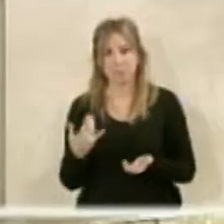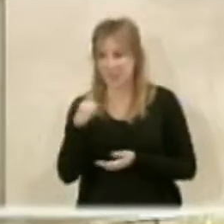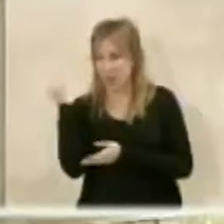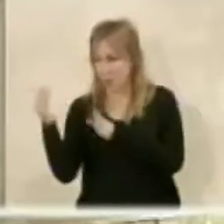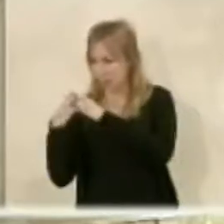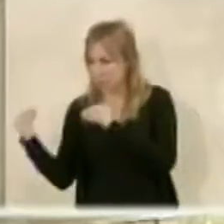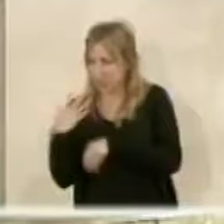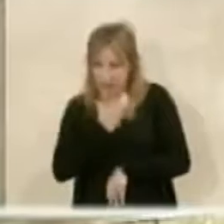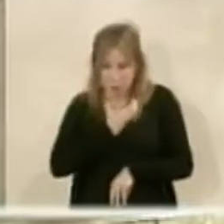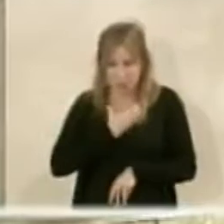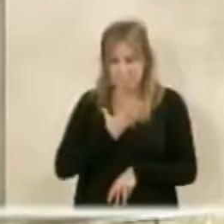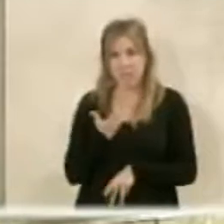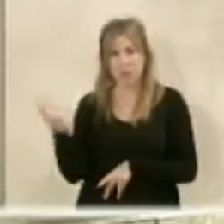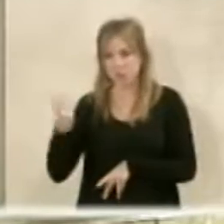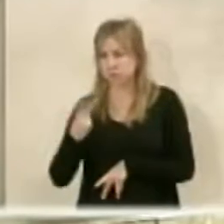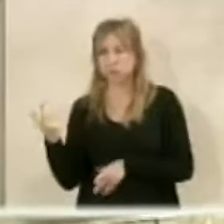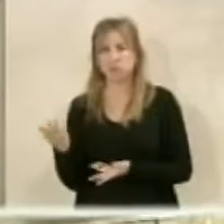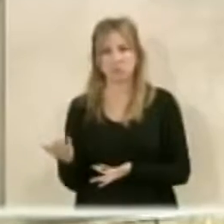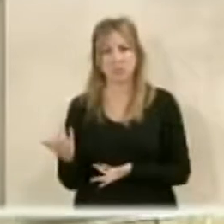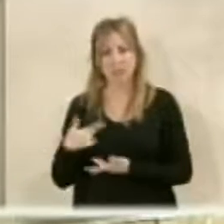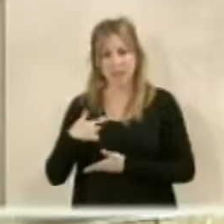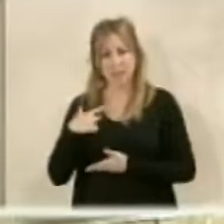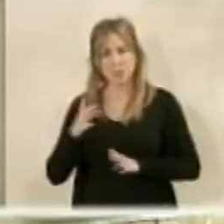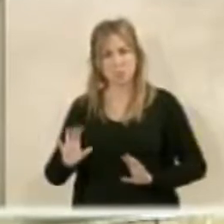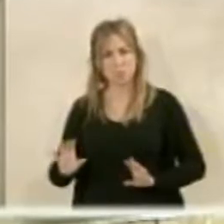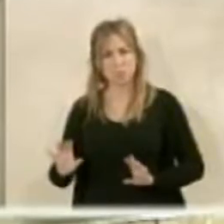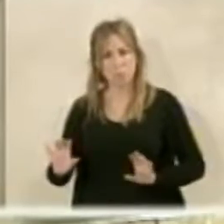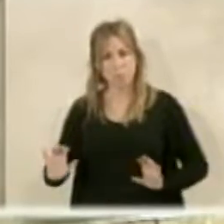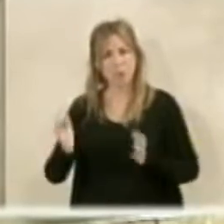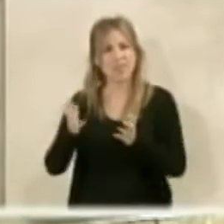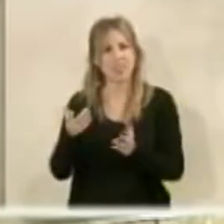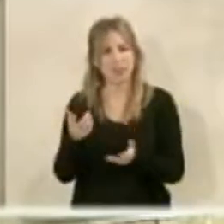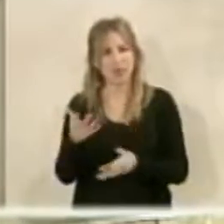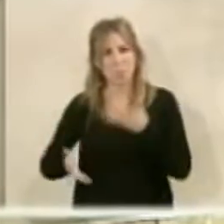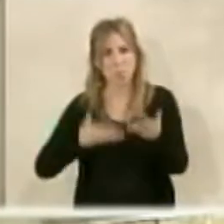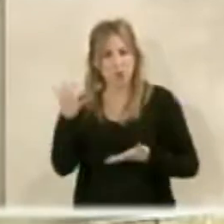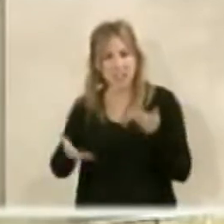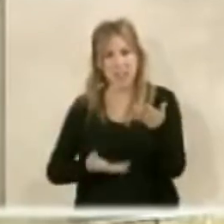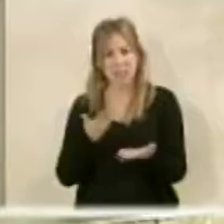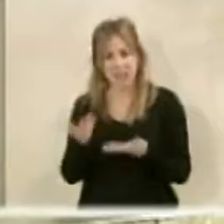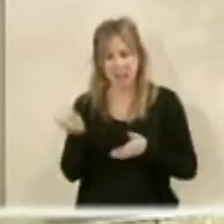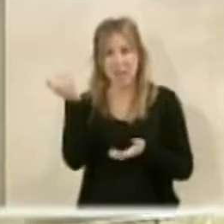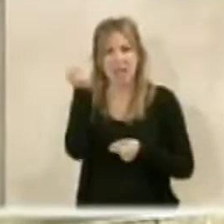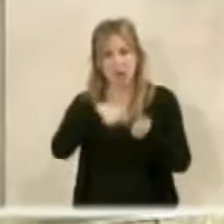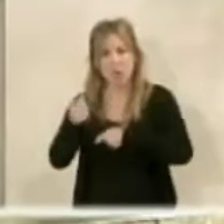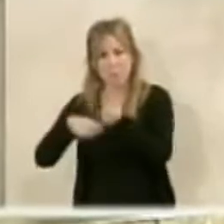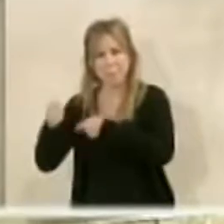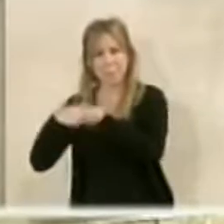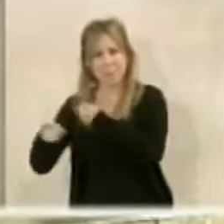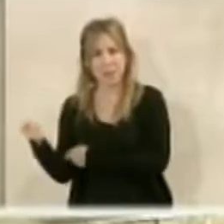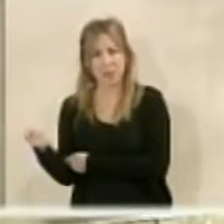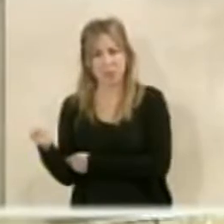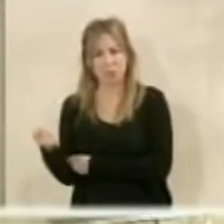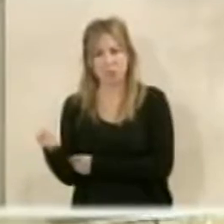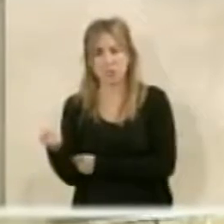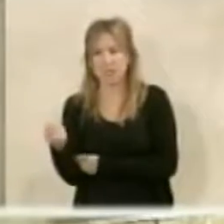Junta, el Ayuntamiento, es potenciar que ese comercio tradicional tenga la posibilidad de aumentar, es decir,